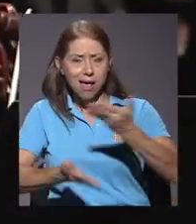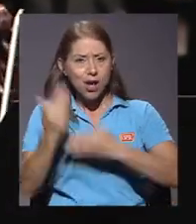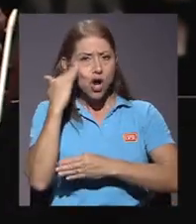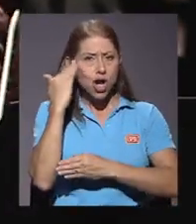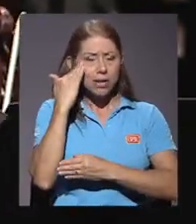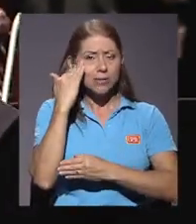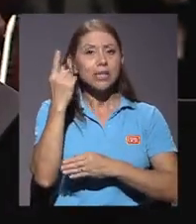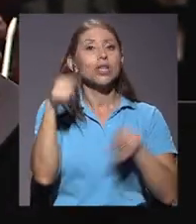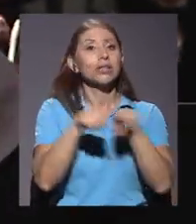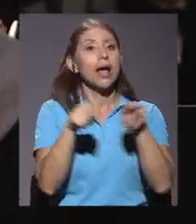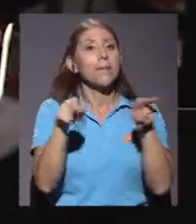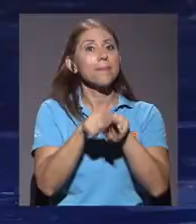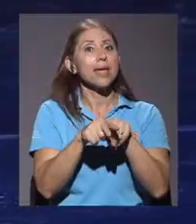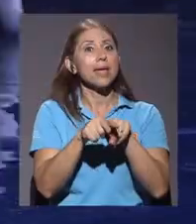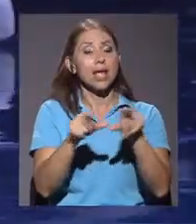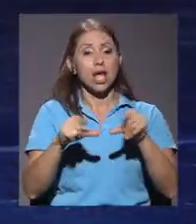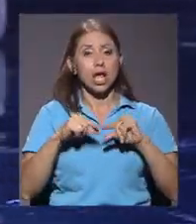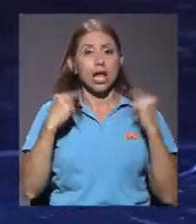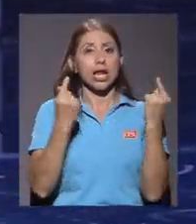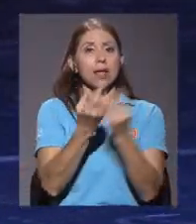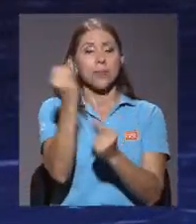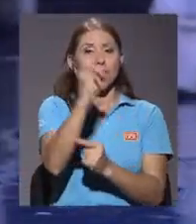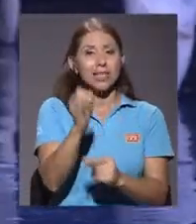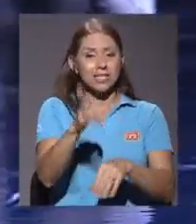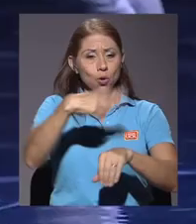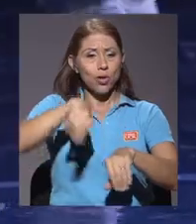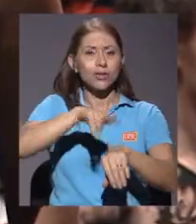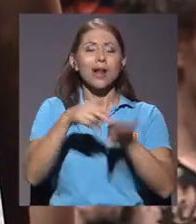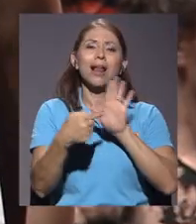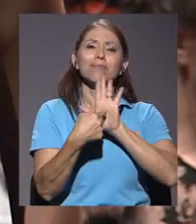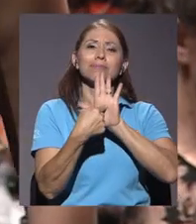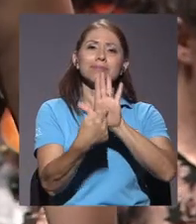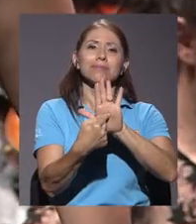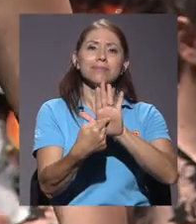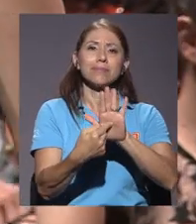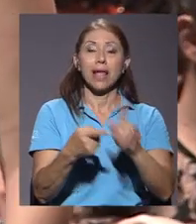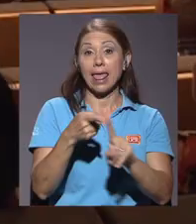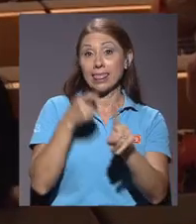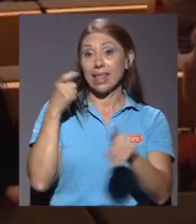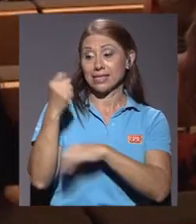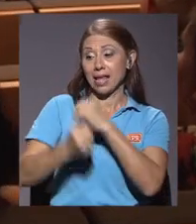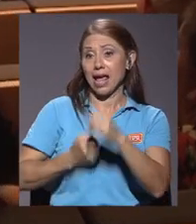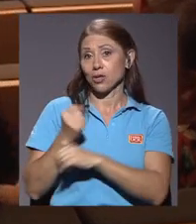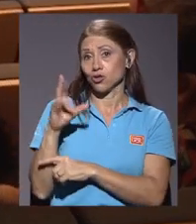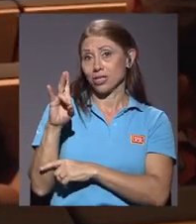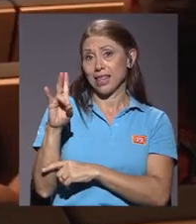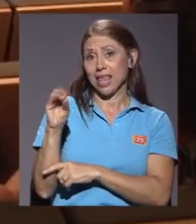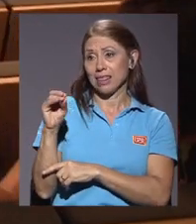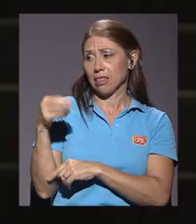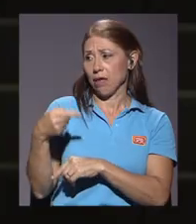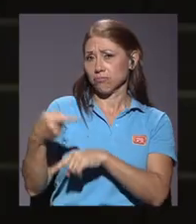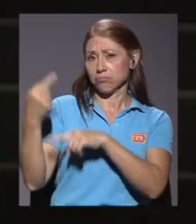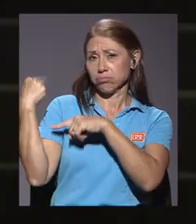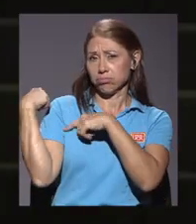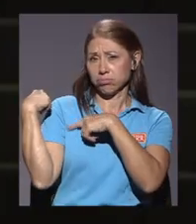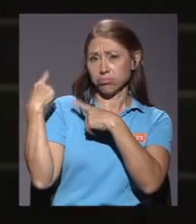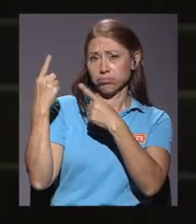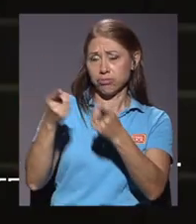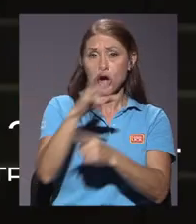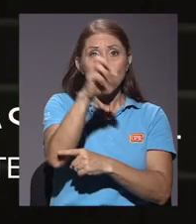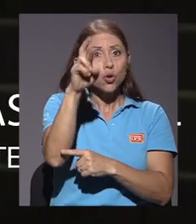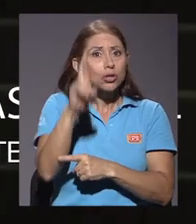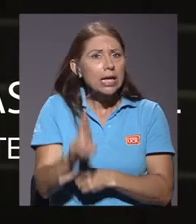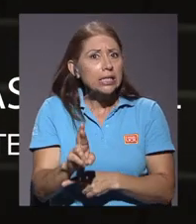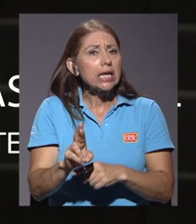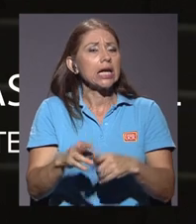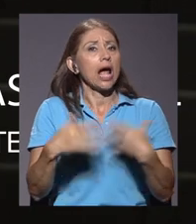conocimiento y para la proyección del Gremio Artístico Nacional. Desde la década de los 70, Costa Rica ha invertido mucho en la